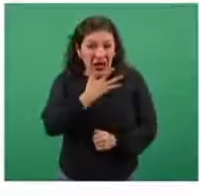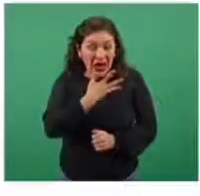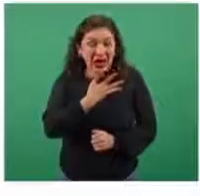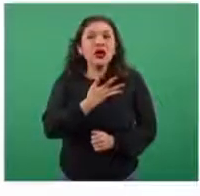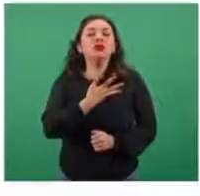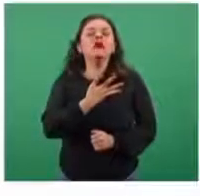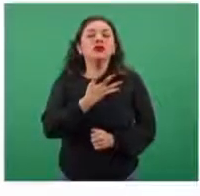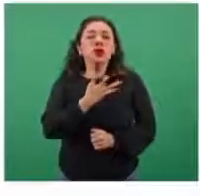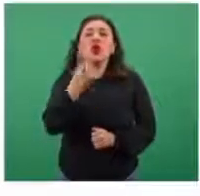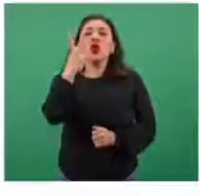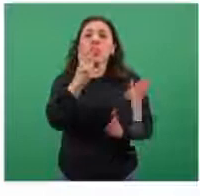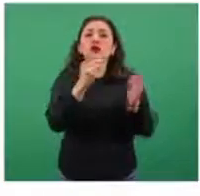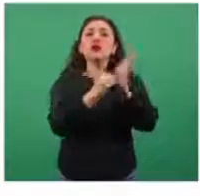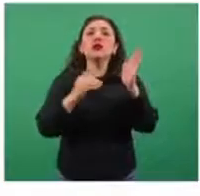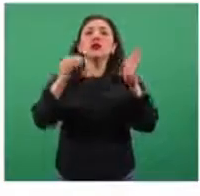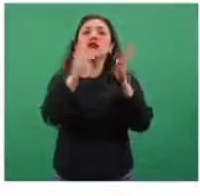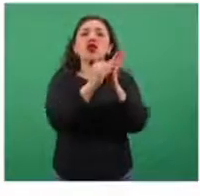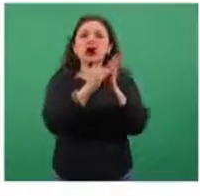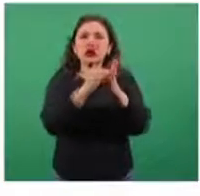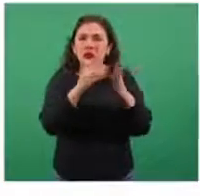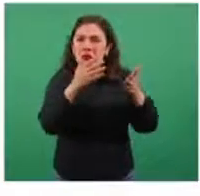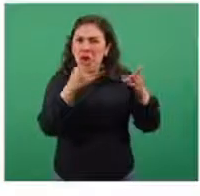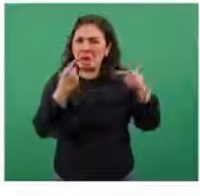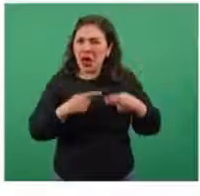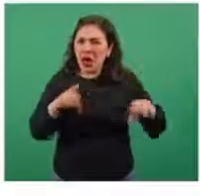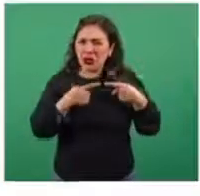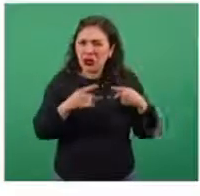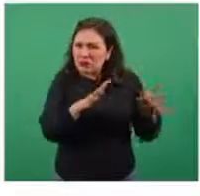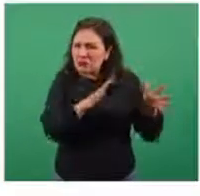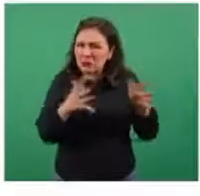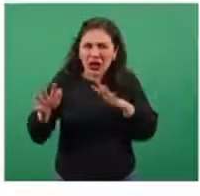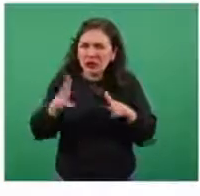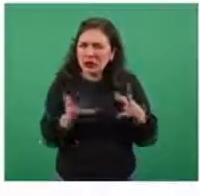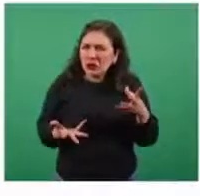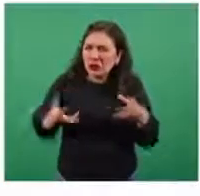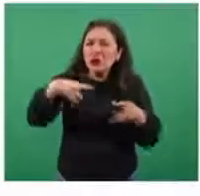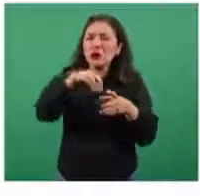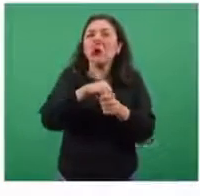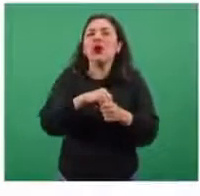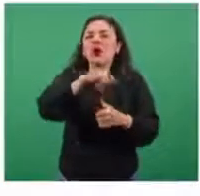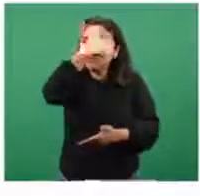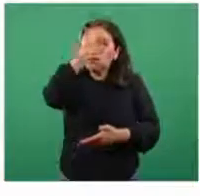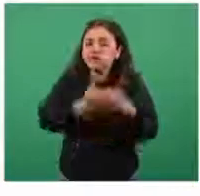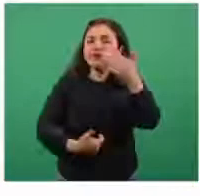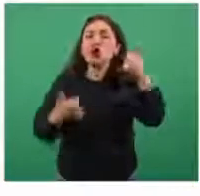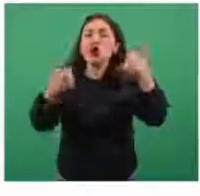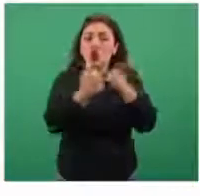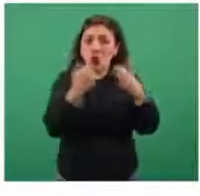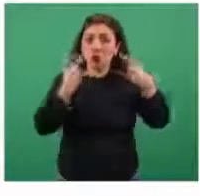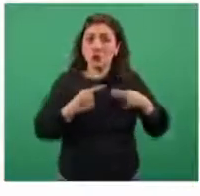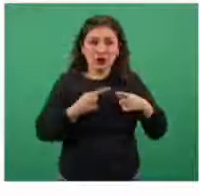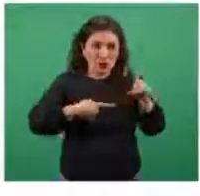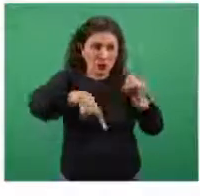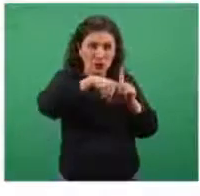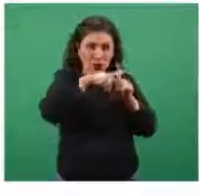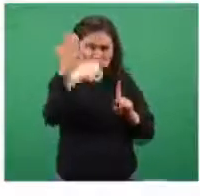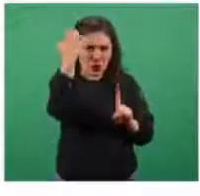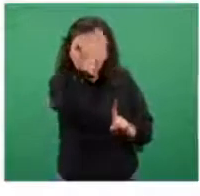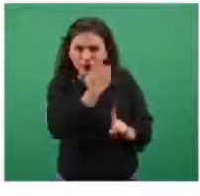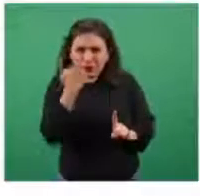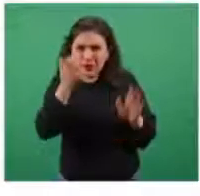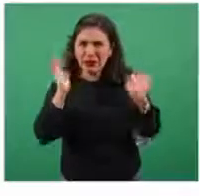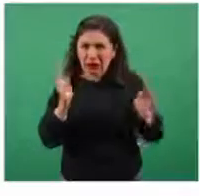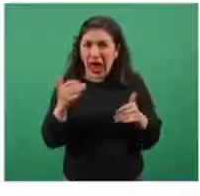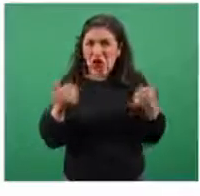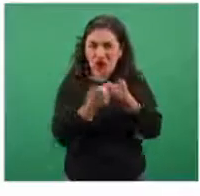dos millones de casos estimados, estos incluyen a los casos que son confirmados con las pruebas que